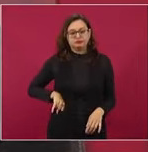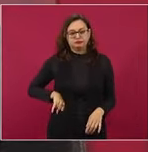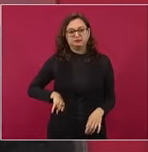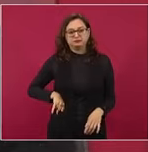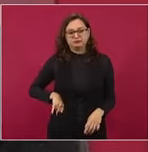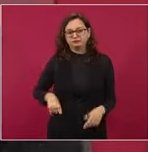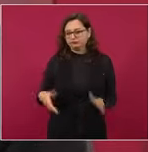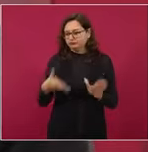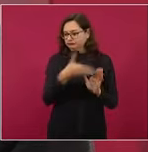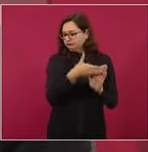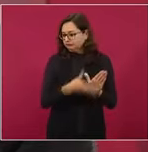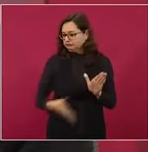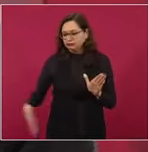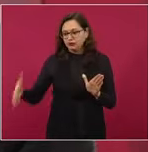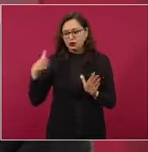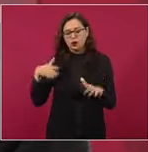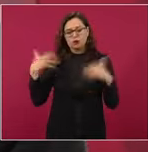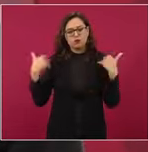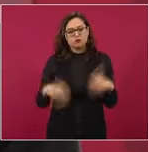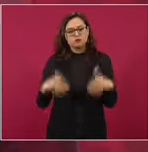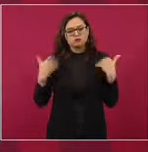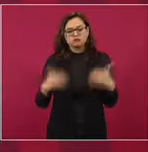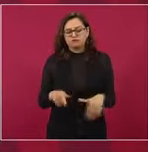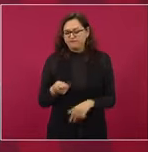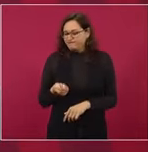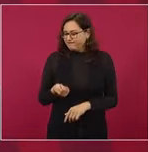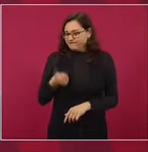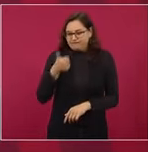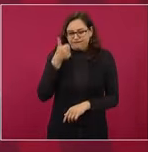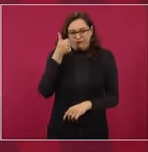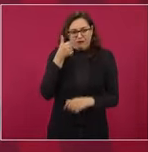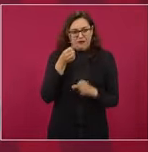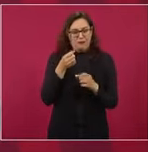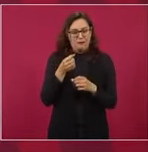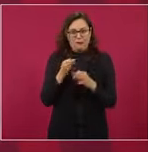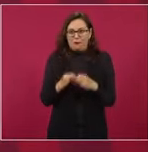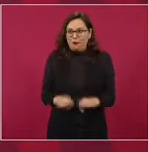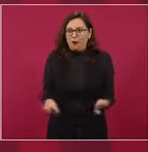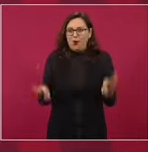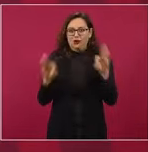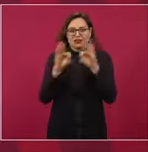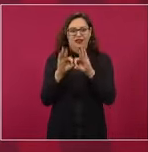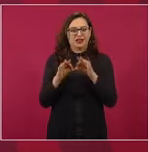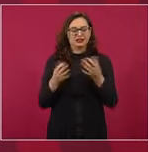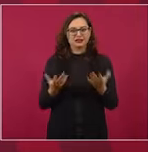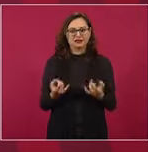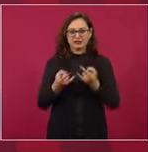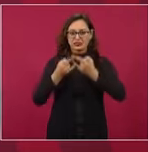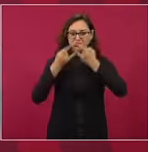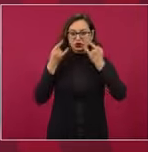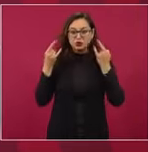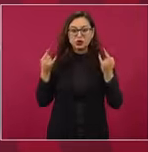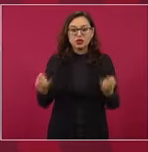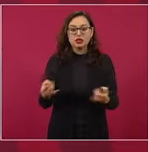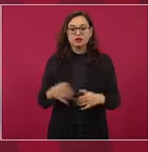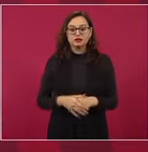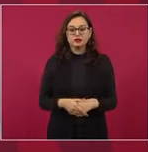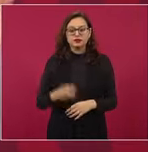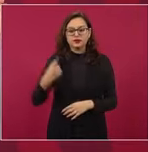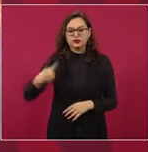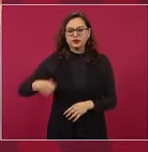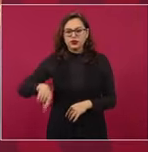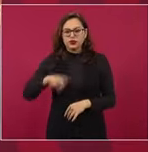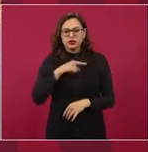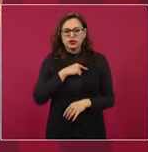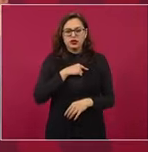es un momento estelar en la historia de nuestro país. No tenemos por qué distraernos,